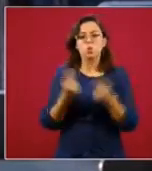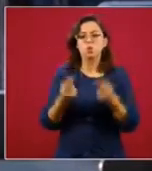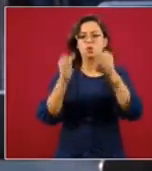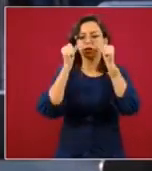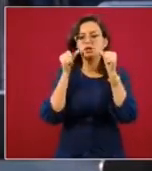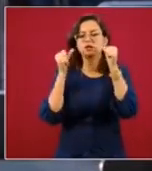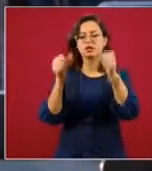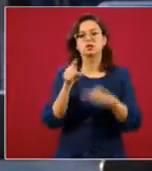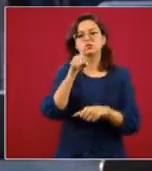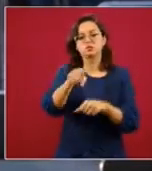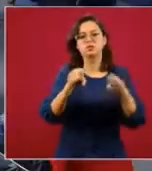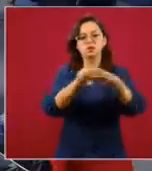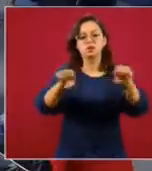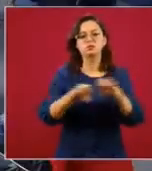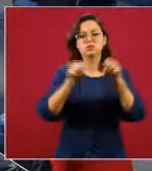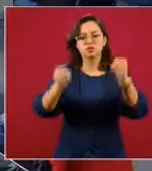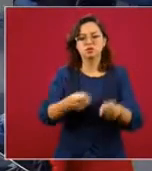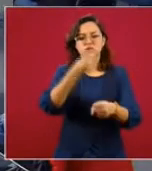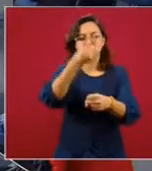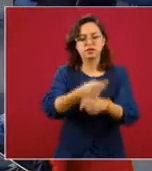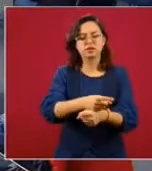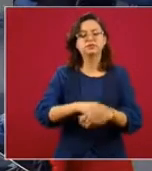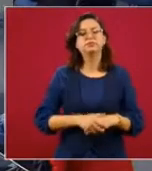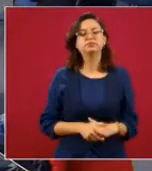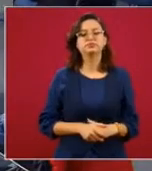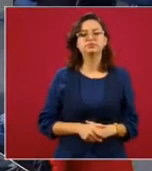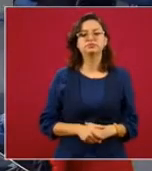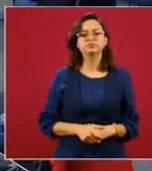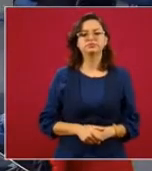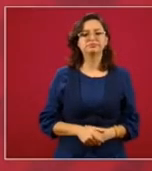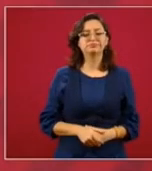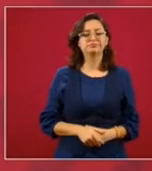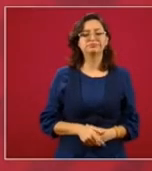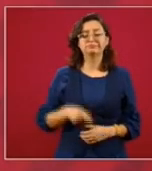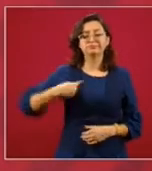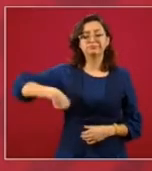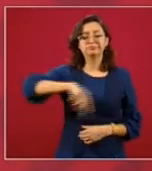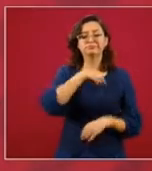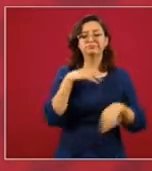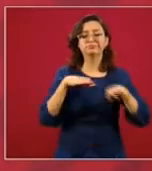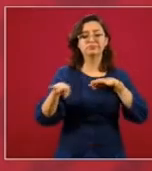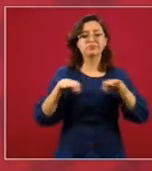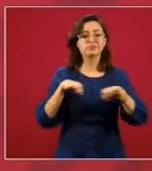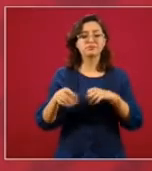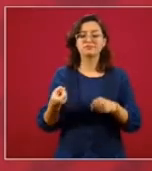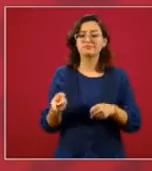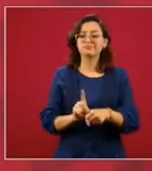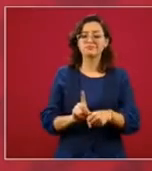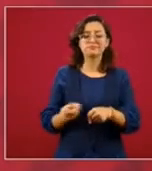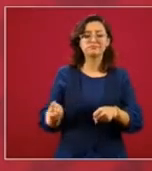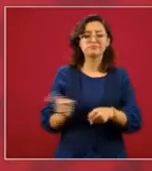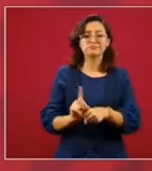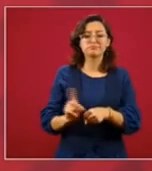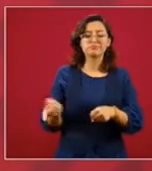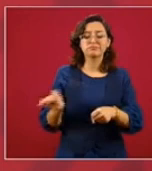en su gabinete de seguridad. Sí, lo estamos tratando todos los días, todos los días y